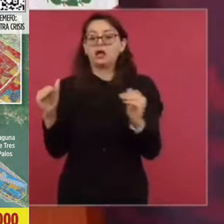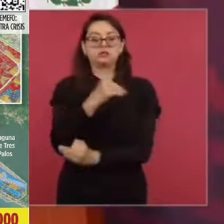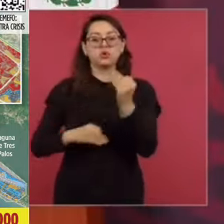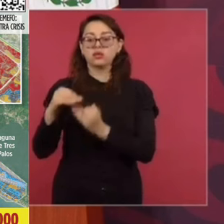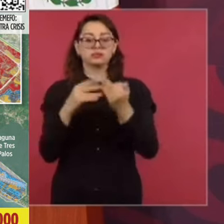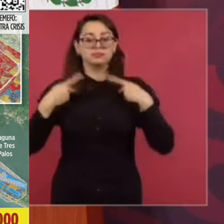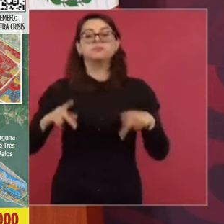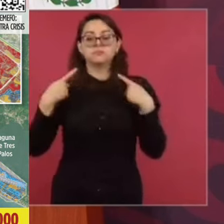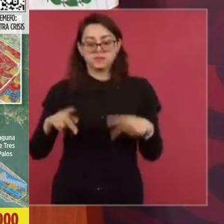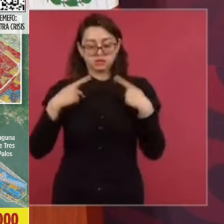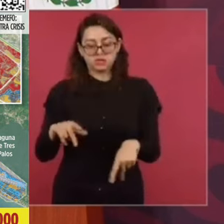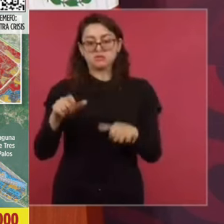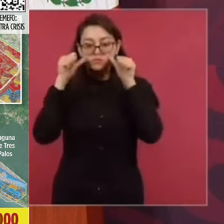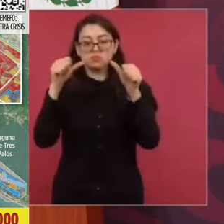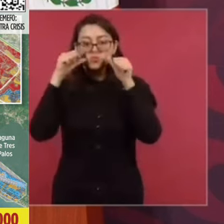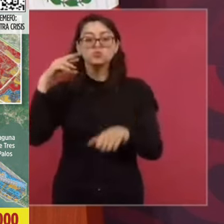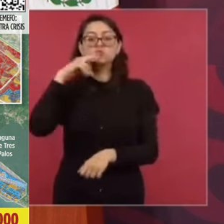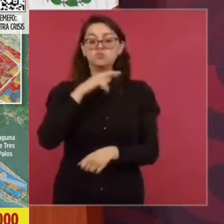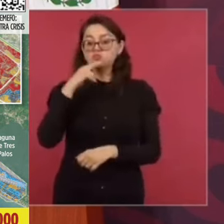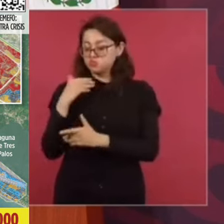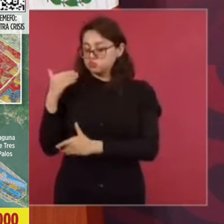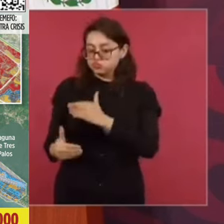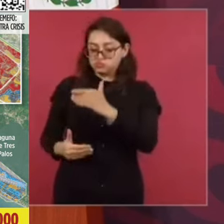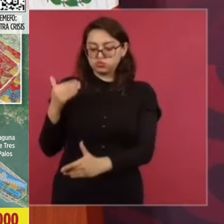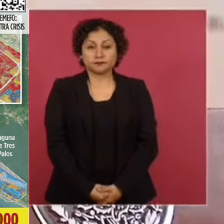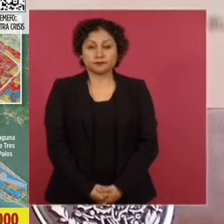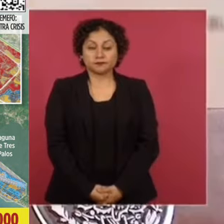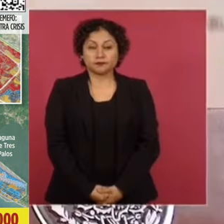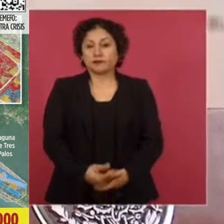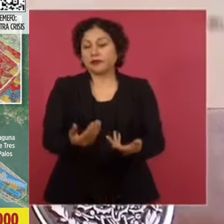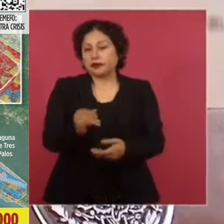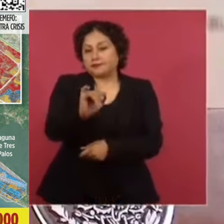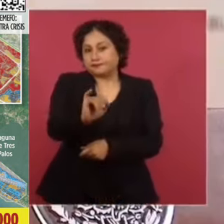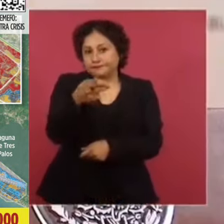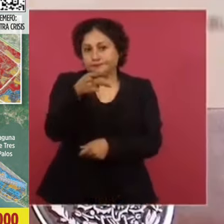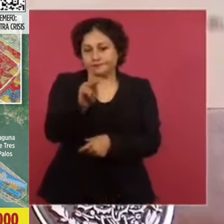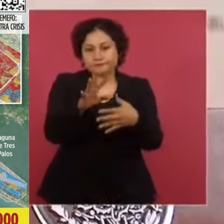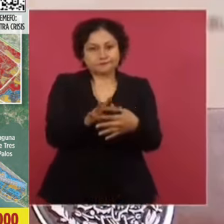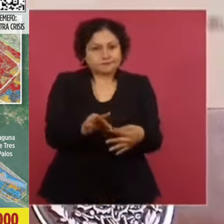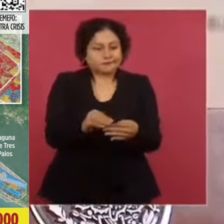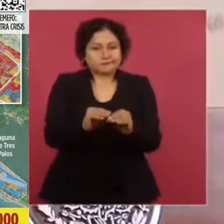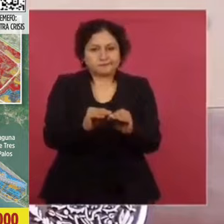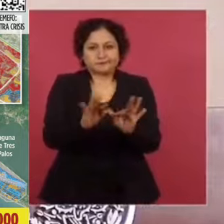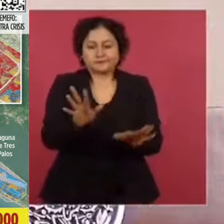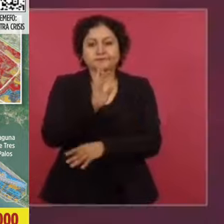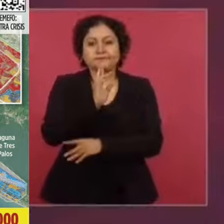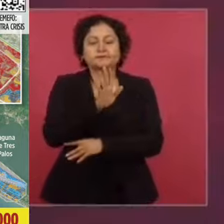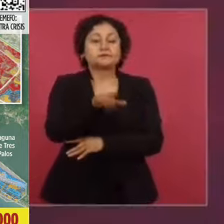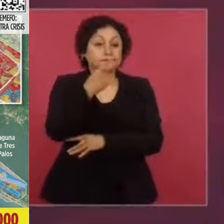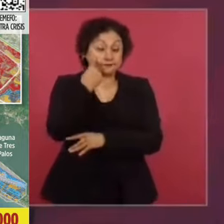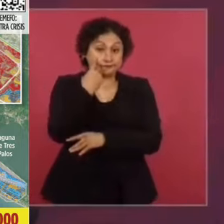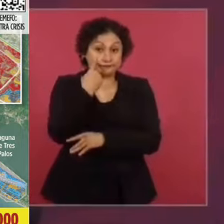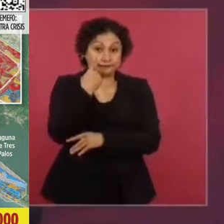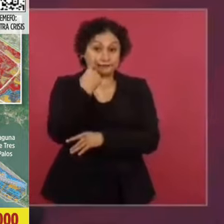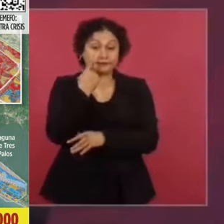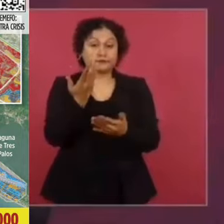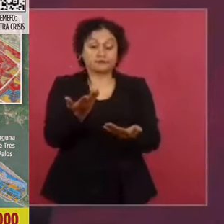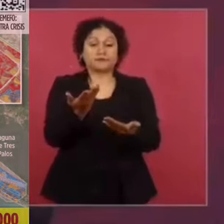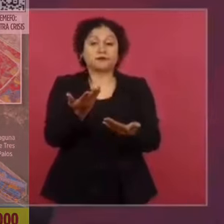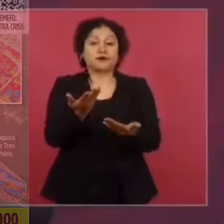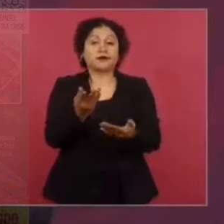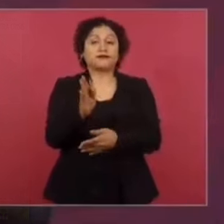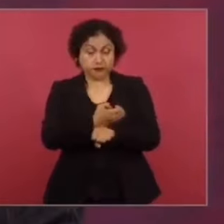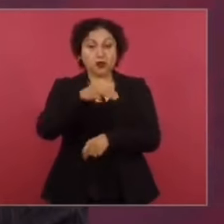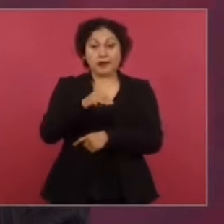población afectada y lo vamos a hacer lo más pronto posible. Entender mejor. Es hasta que la